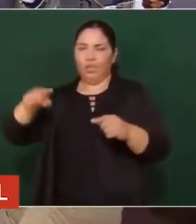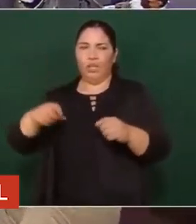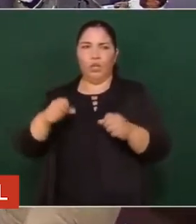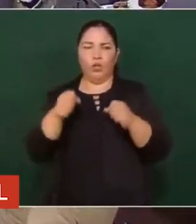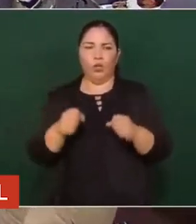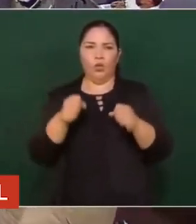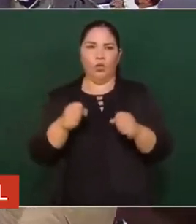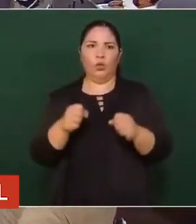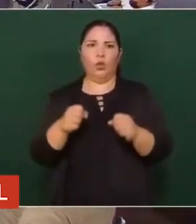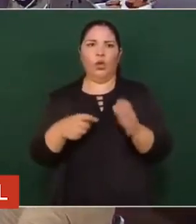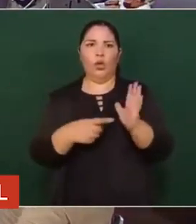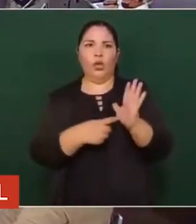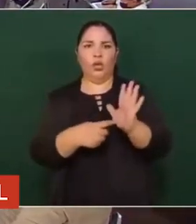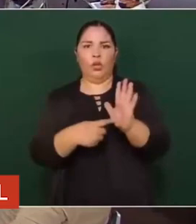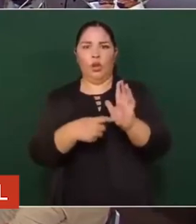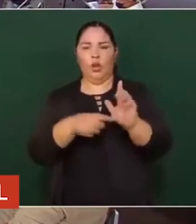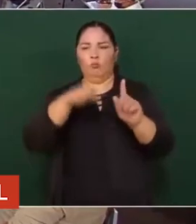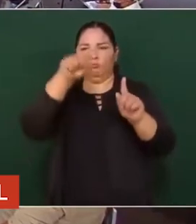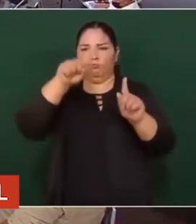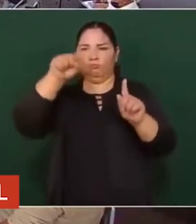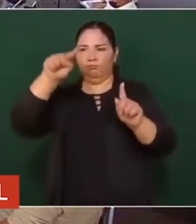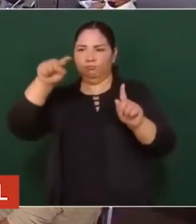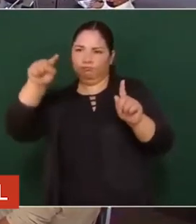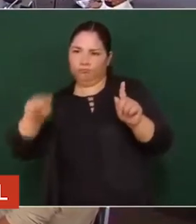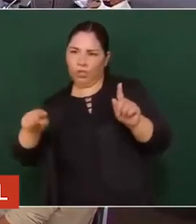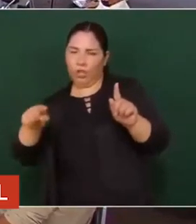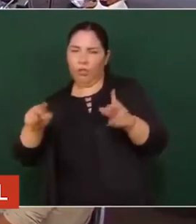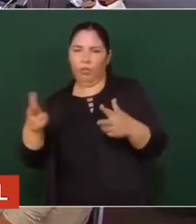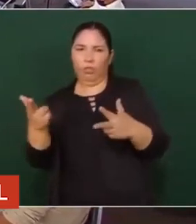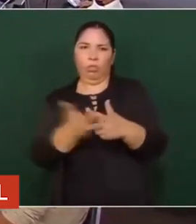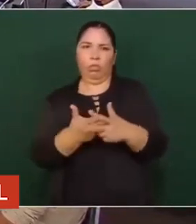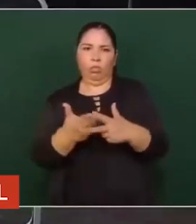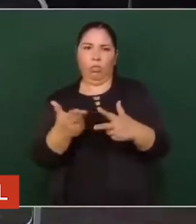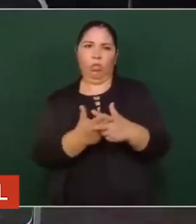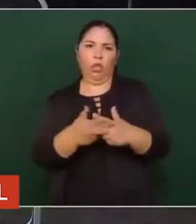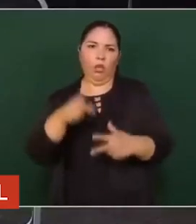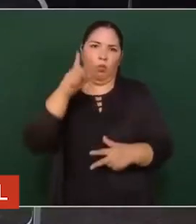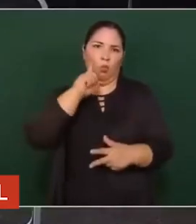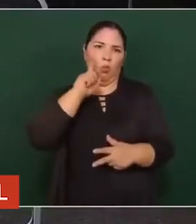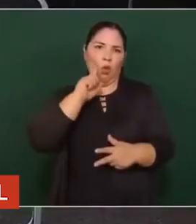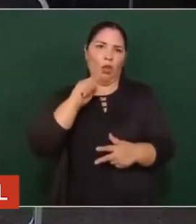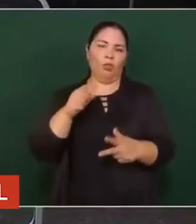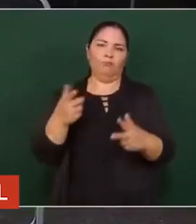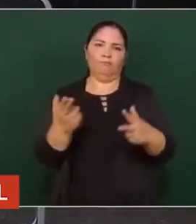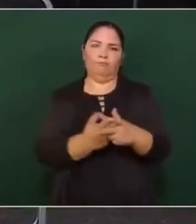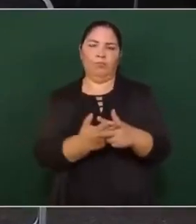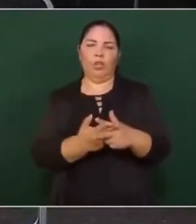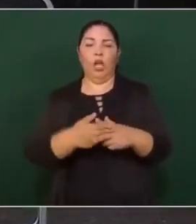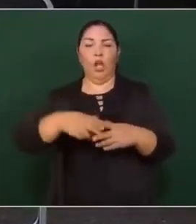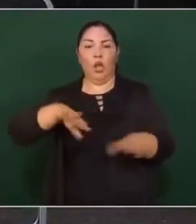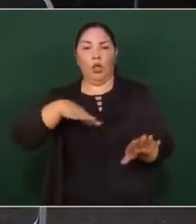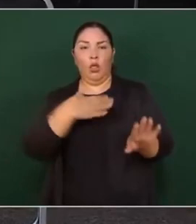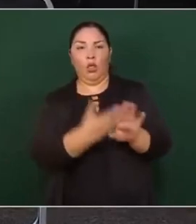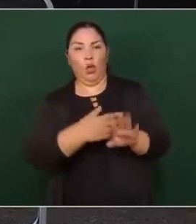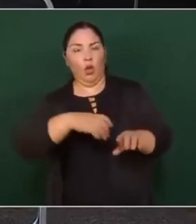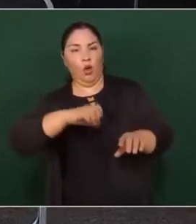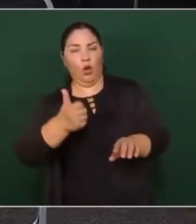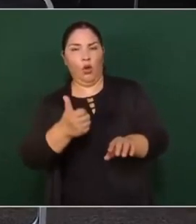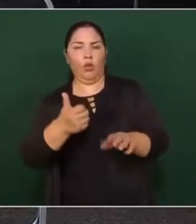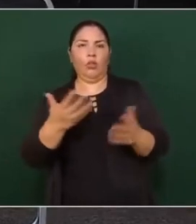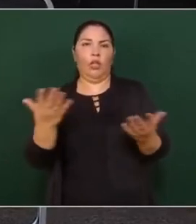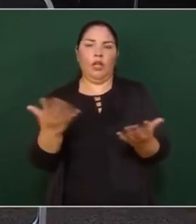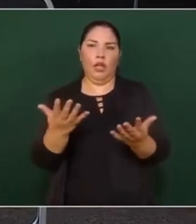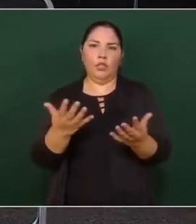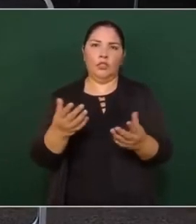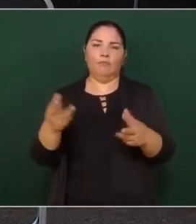seguridad, pues vemos que hay una disminución en los índices de homicidios y feminicidios. Sin embargo, la otra contraparte que tenemos en Sinaloa